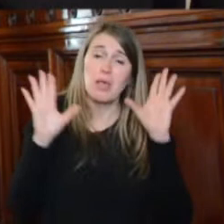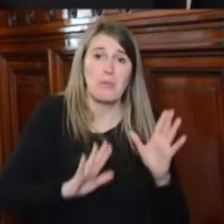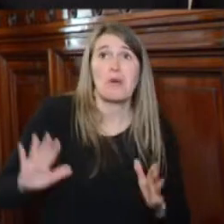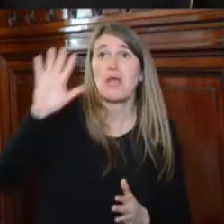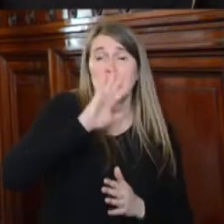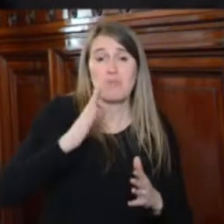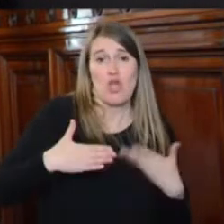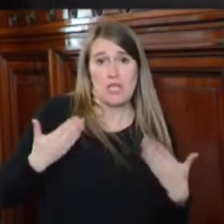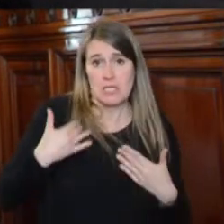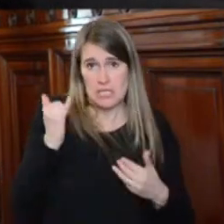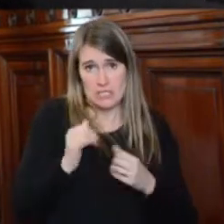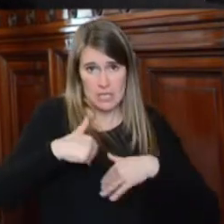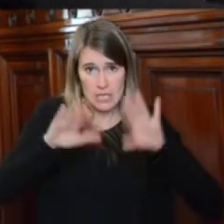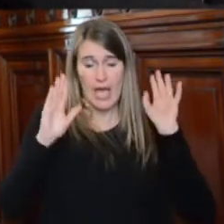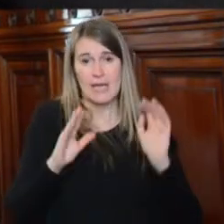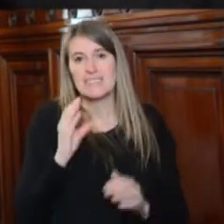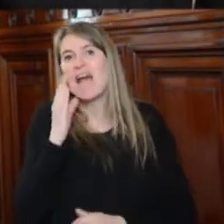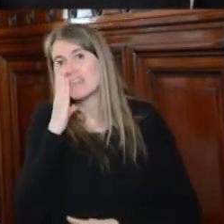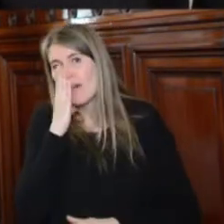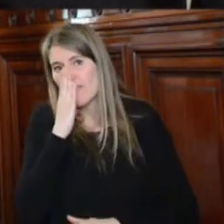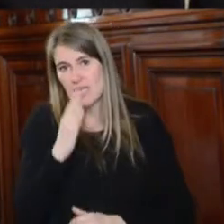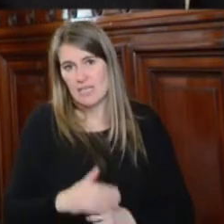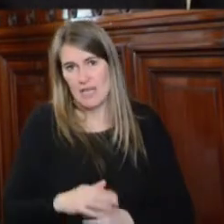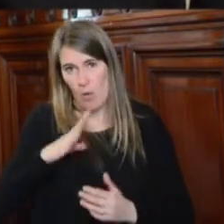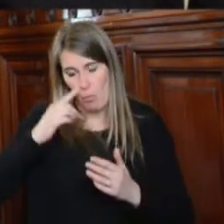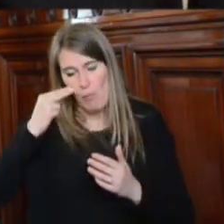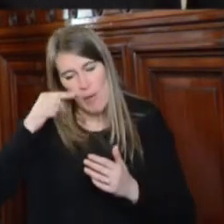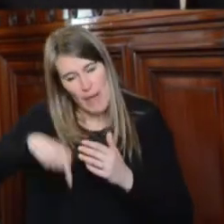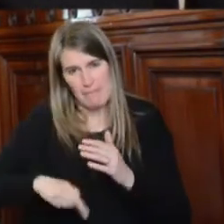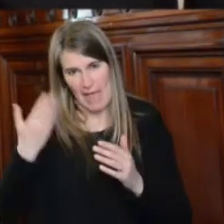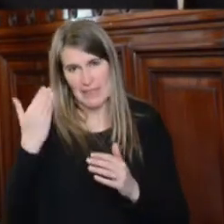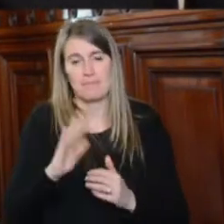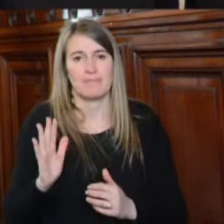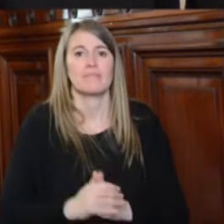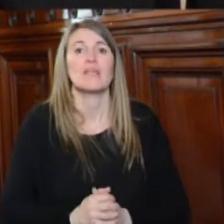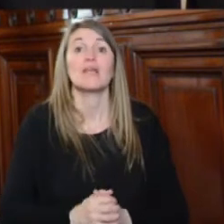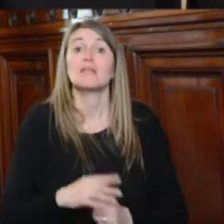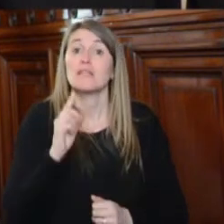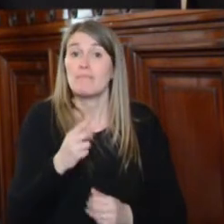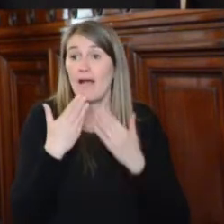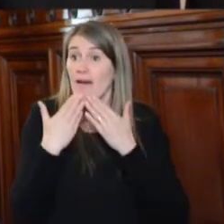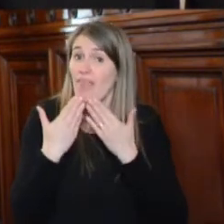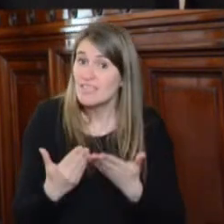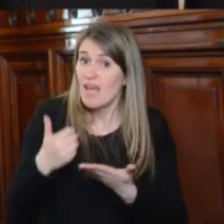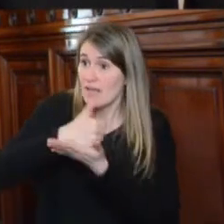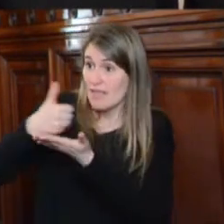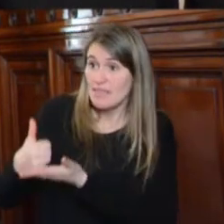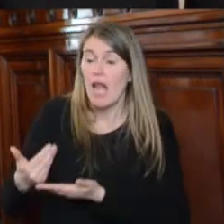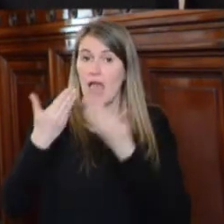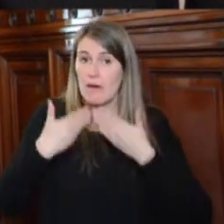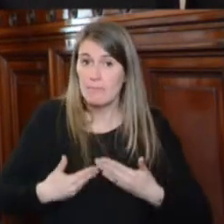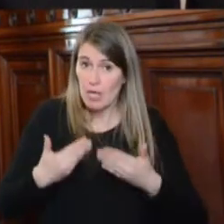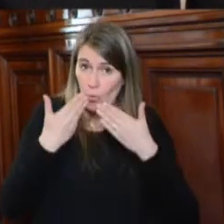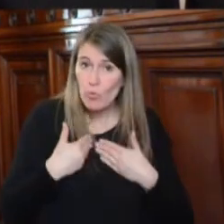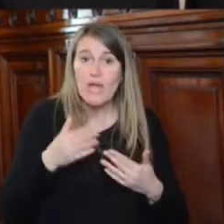me refiero a la provincia de Santa Cruz en su momento. Así que quiero simplemente agradecer esta disposición y todas las preguntas que se han hecho y